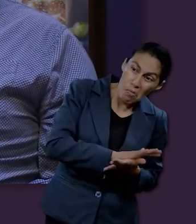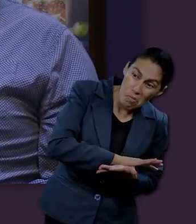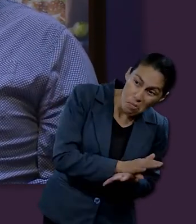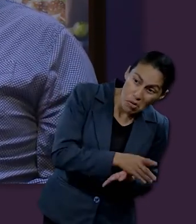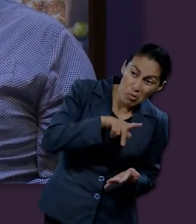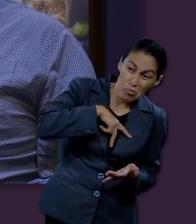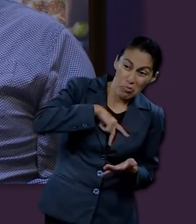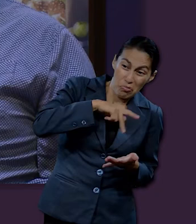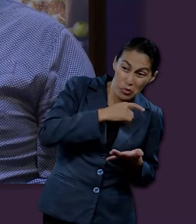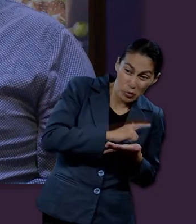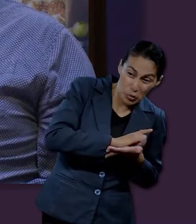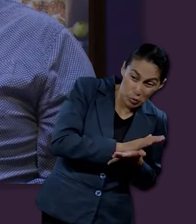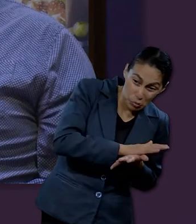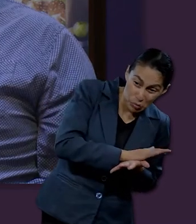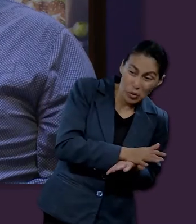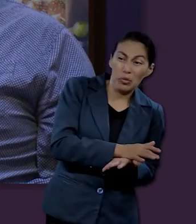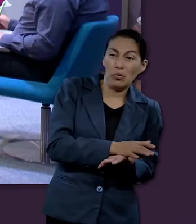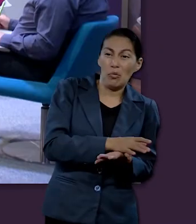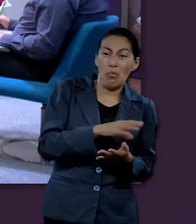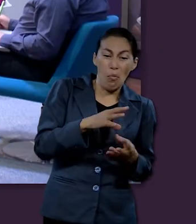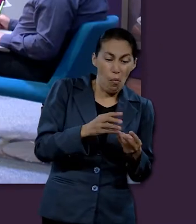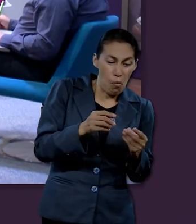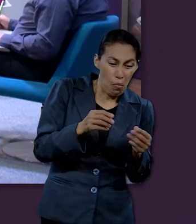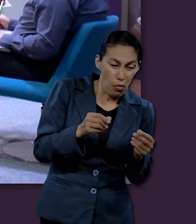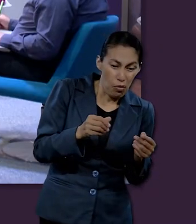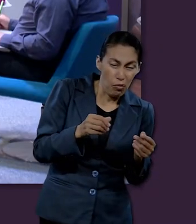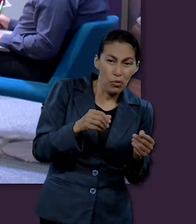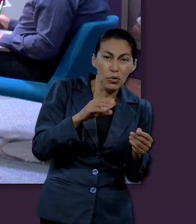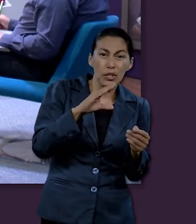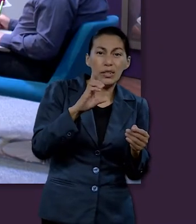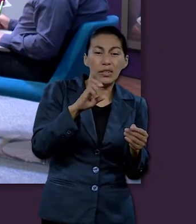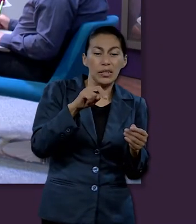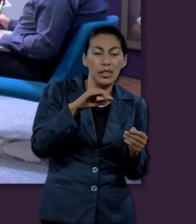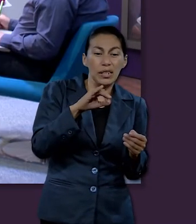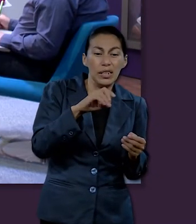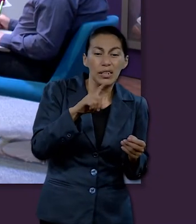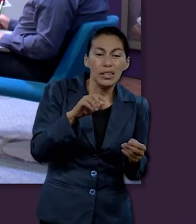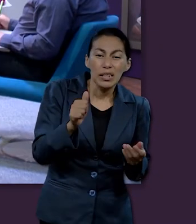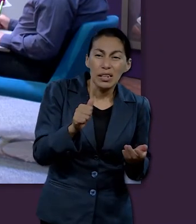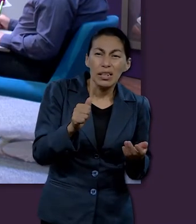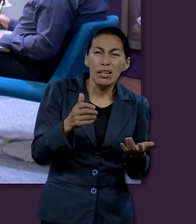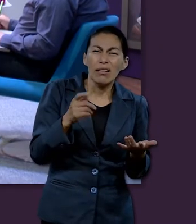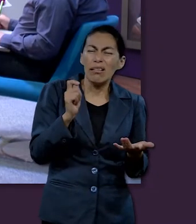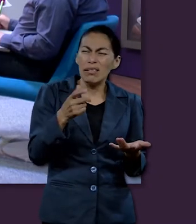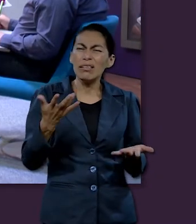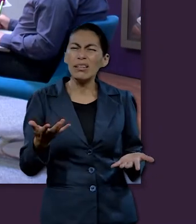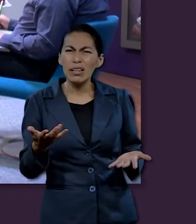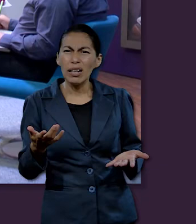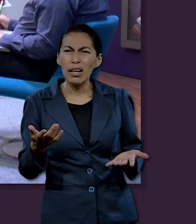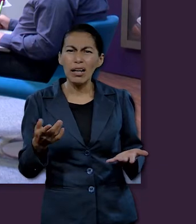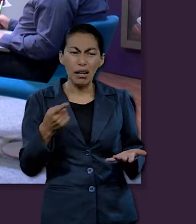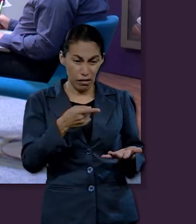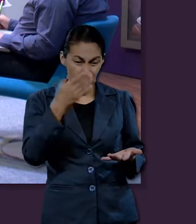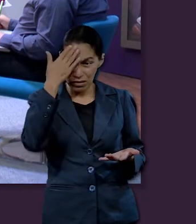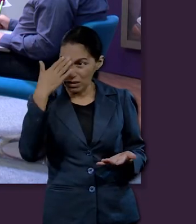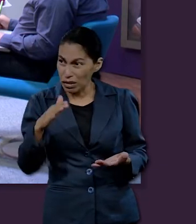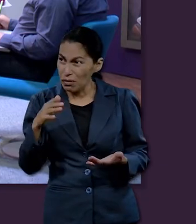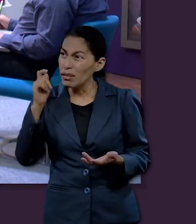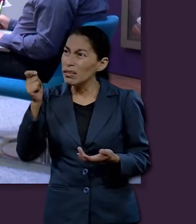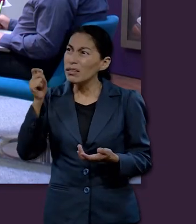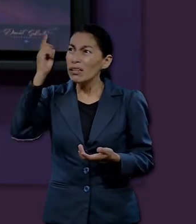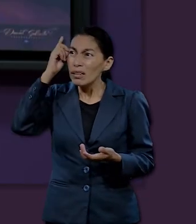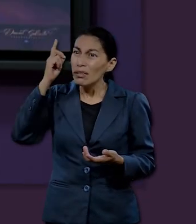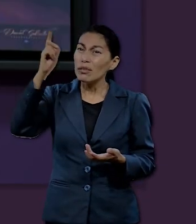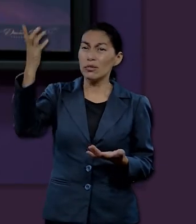humillo en polvo y ceniza, ¿no? Algo que me gusta mucho es que ya experimento con Dios, ya sabe cómo es trabajar